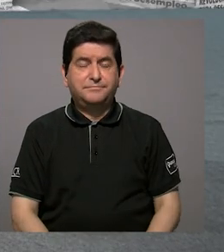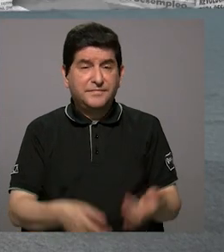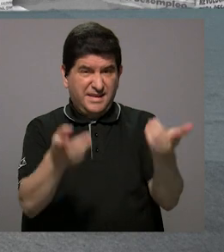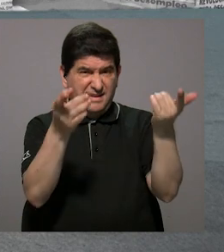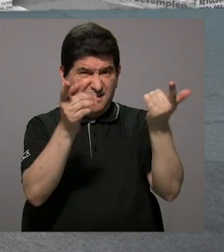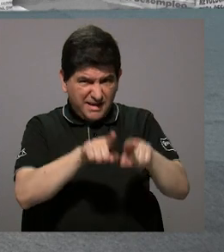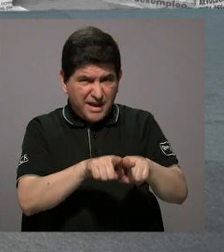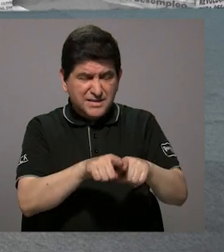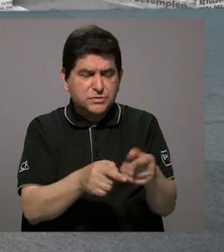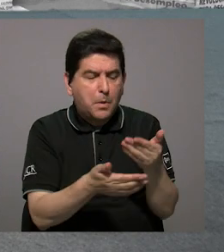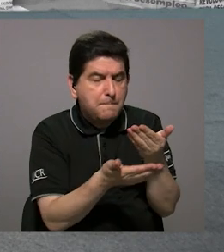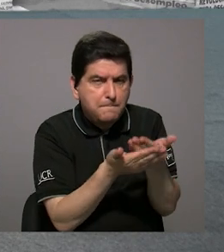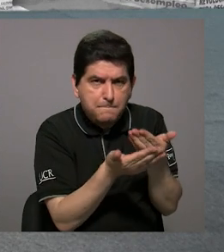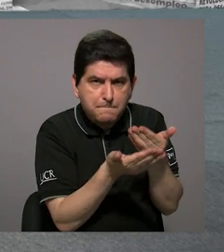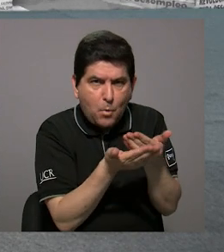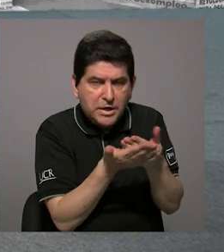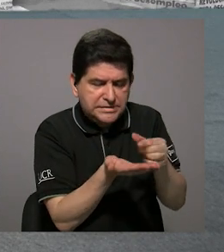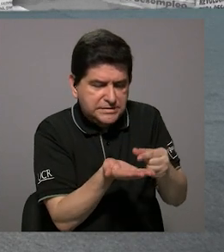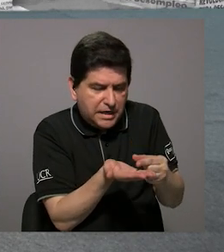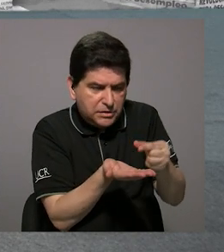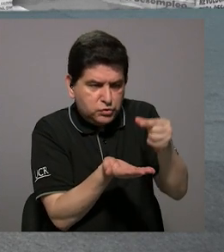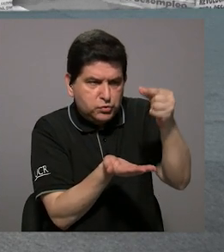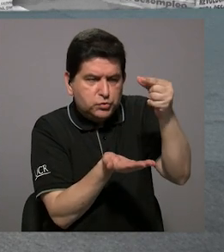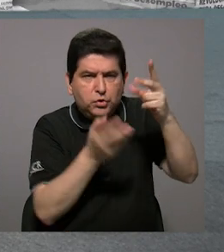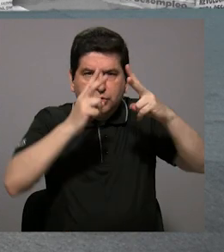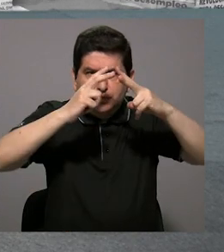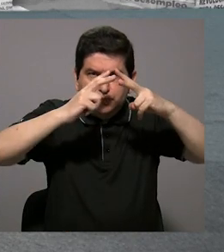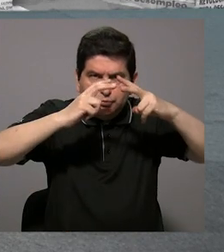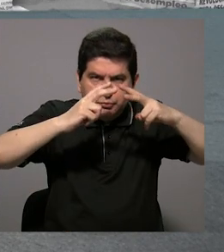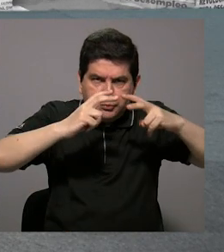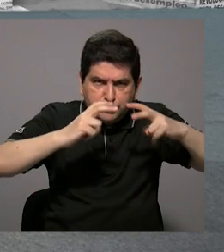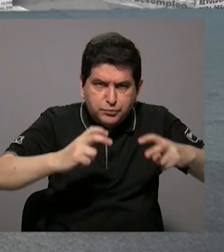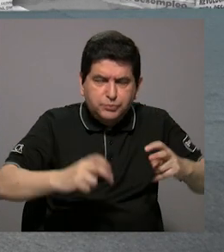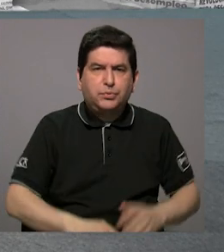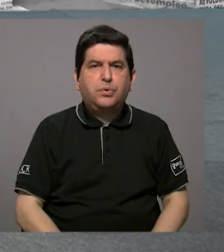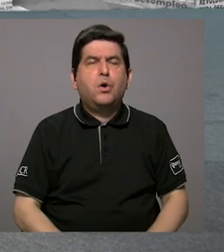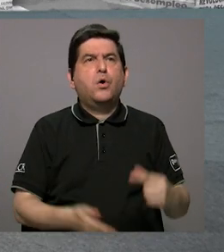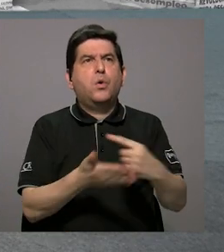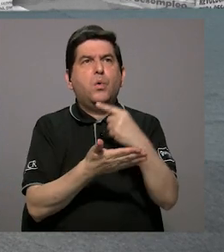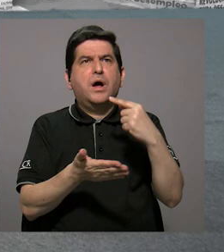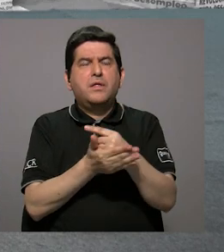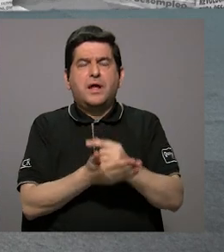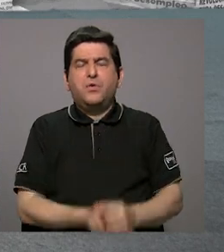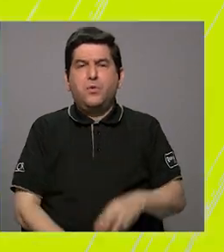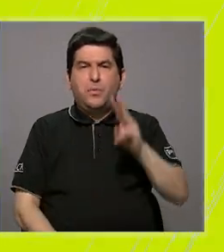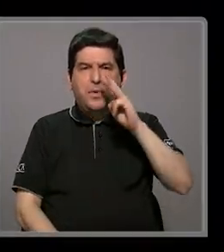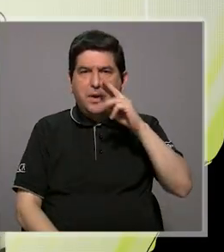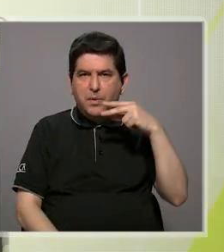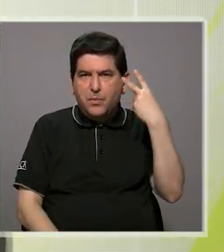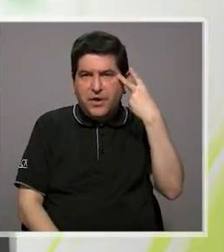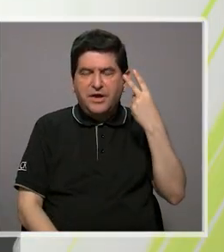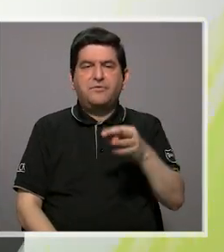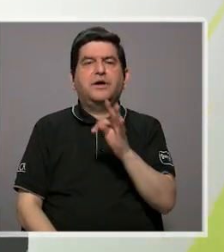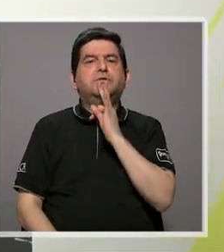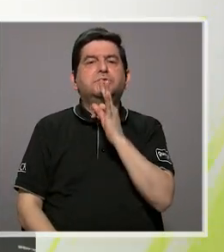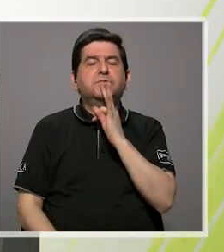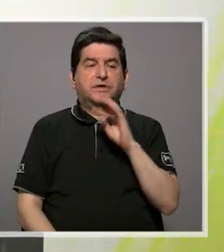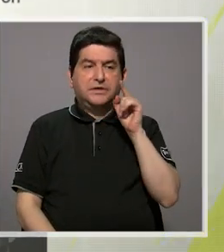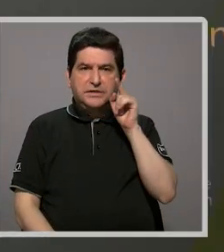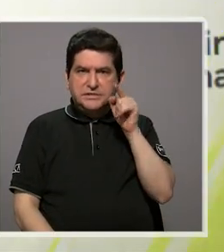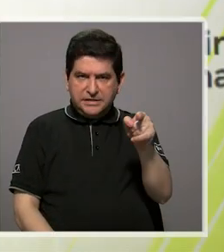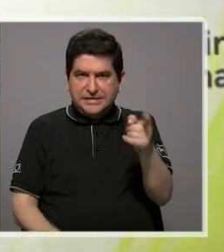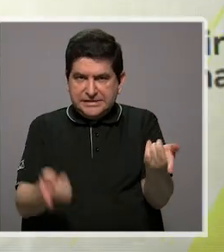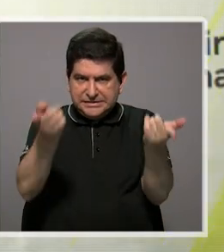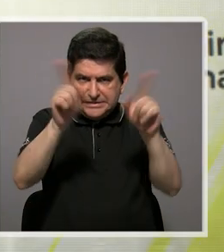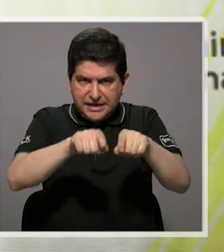Sí, en el caso de las muestras que se analizaron del área de Guadalupe, Moravia y Tibás, en